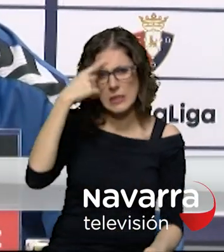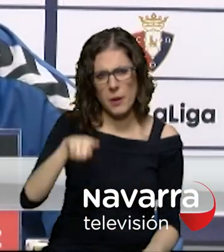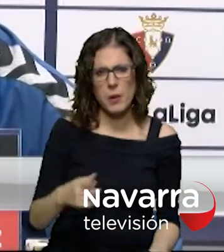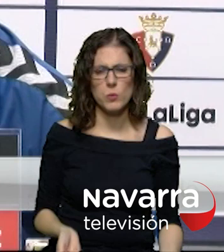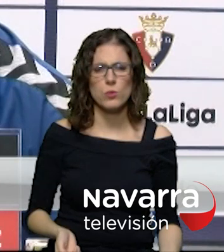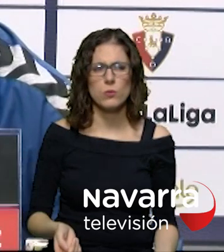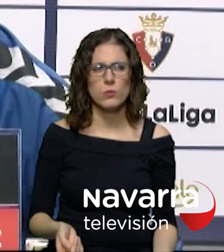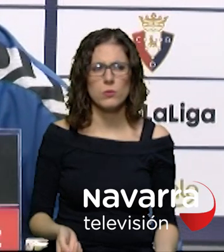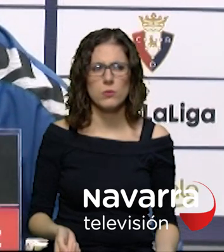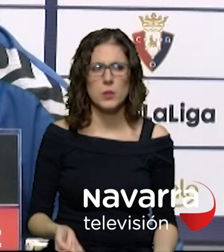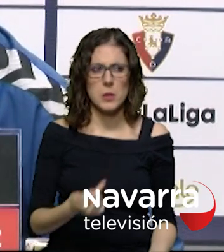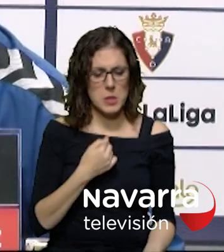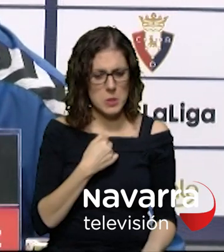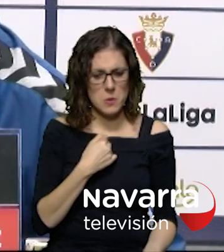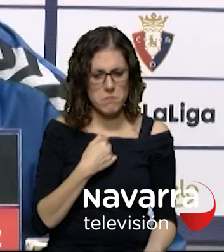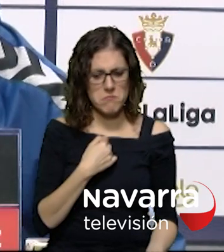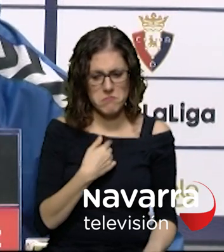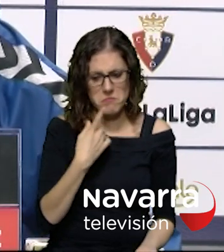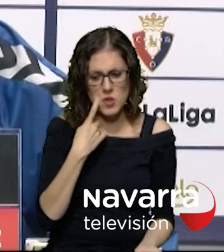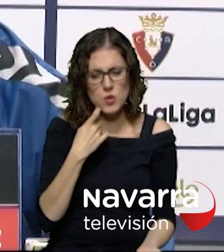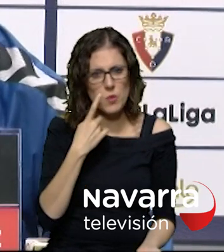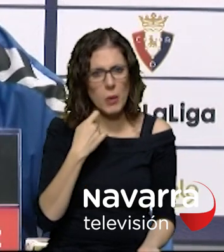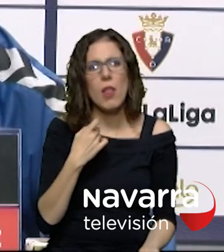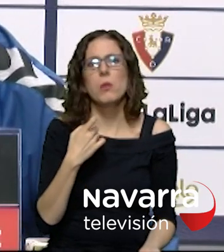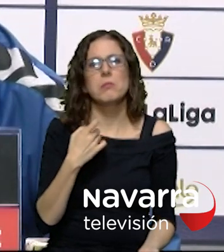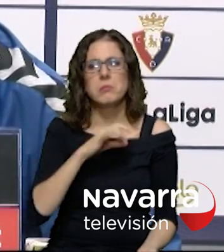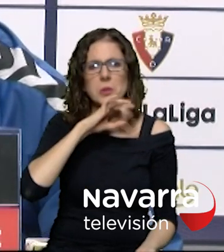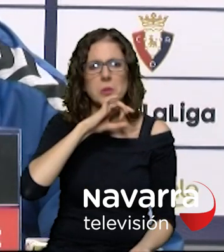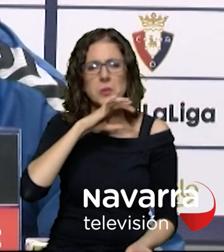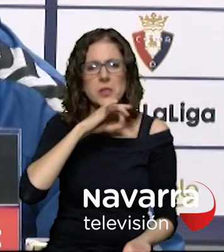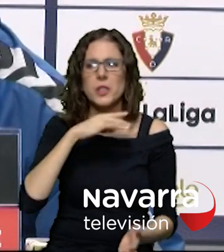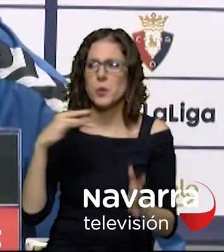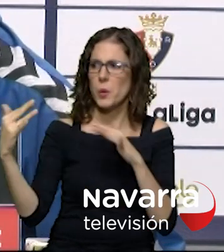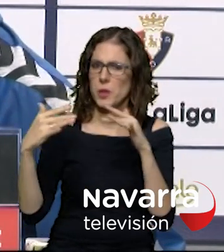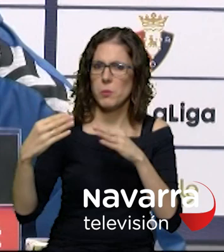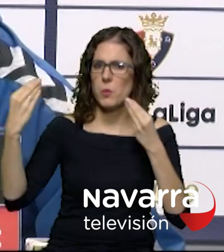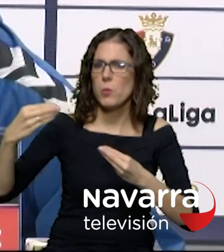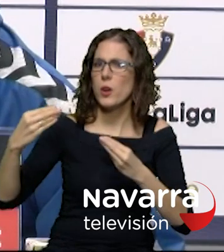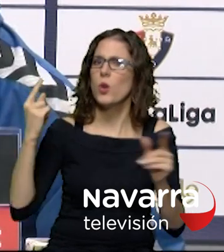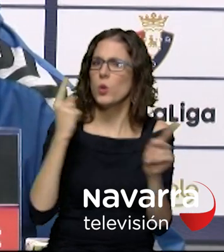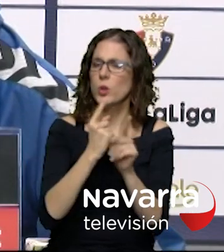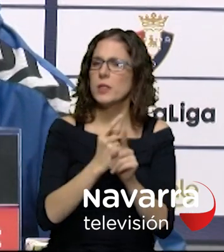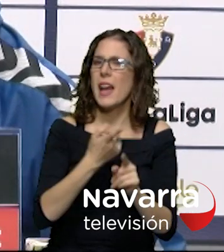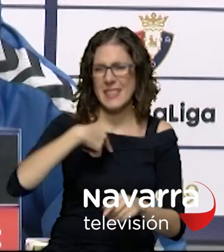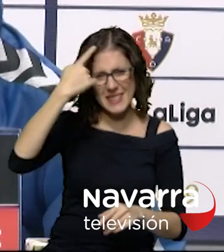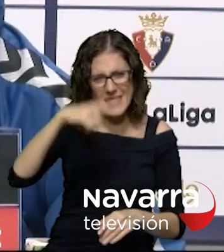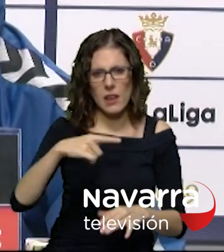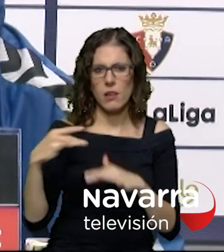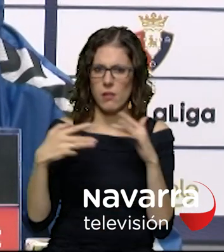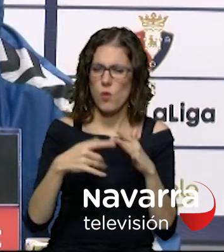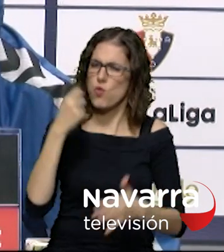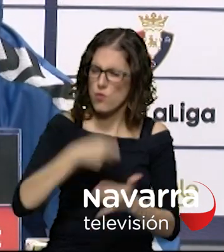Gracias yo estoy acostumbrado a los derbis porque en Argentina se vive mucho Así que sabemos que va a un partido duro, trabado